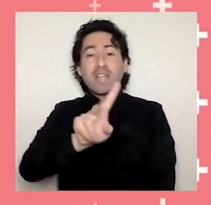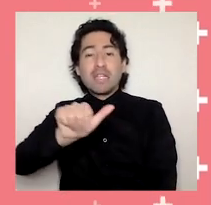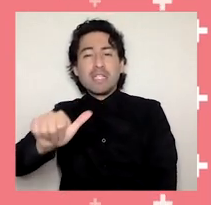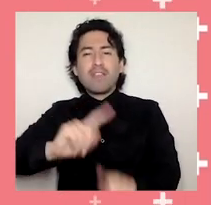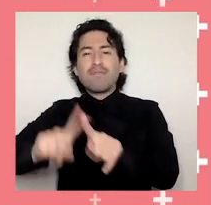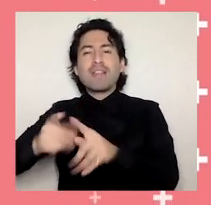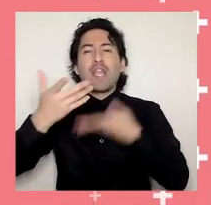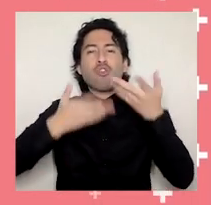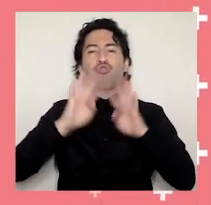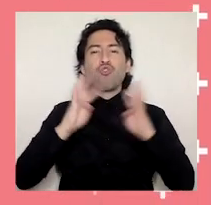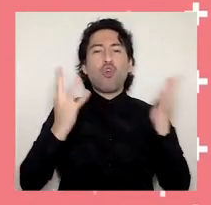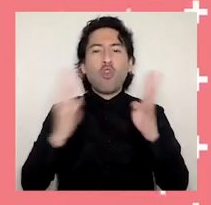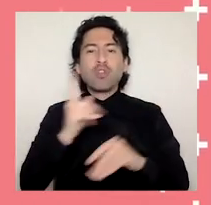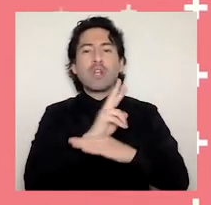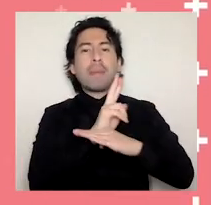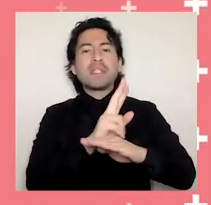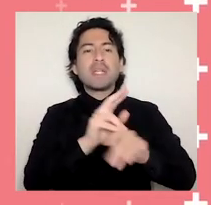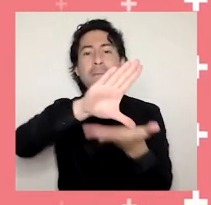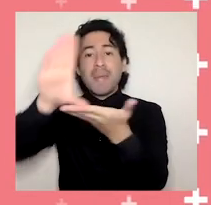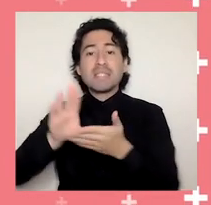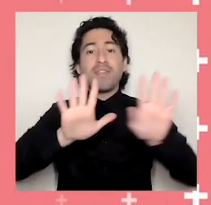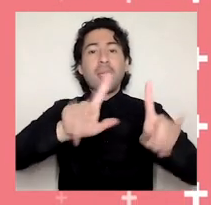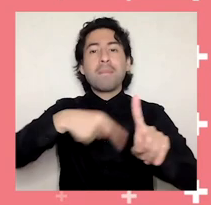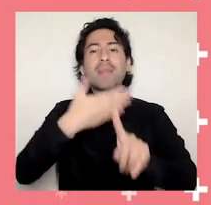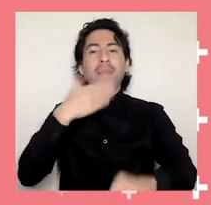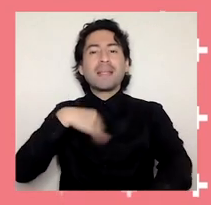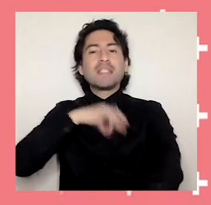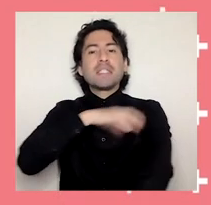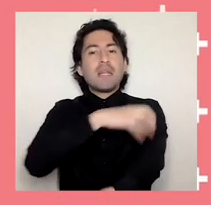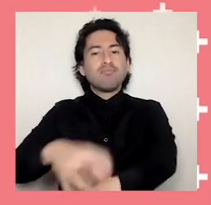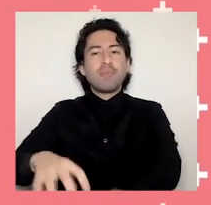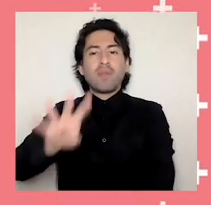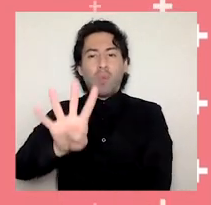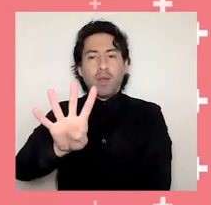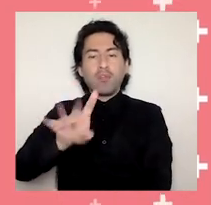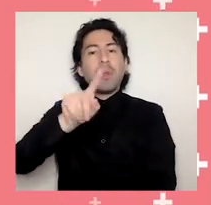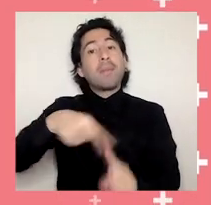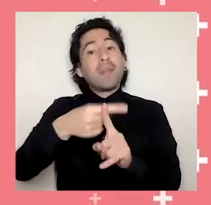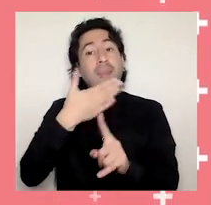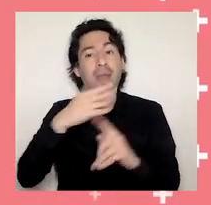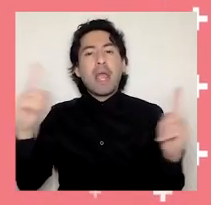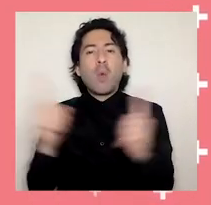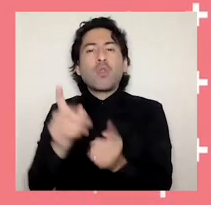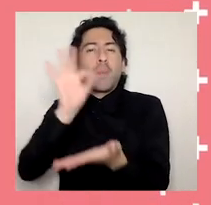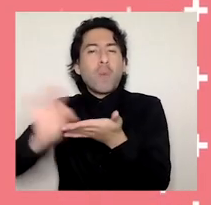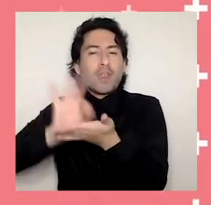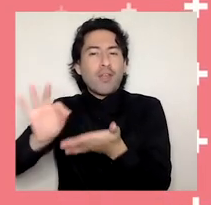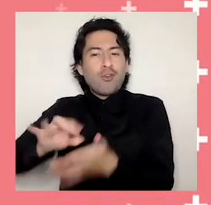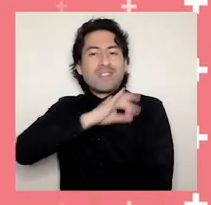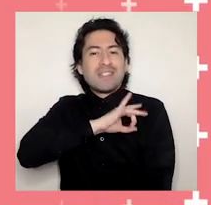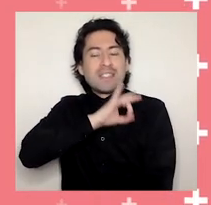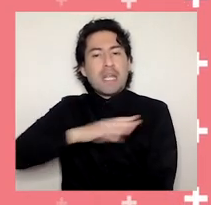26 coros representativos de diez países y cuatro regiones de Chile. Y el Encuentro Poético